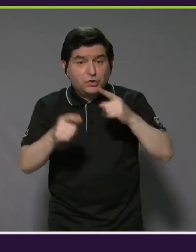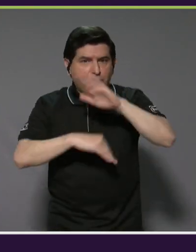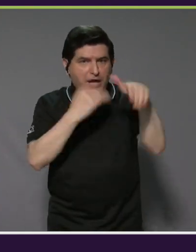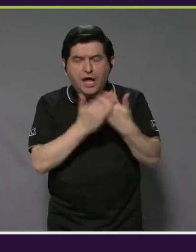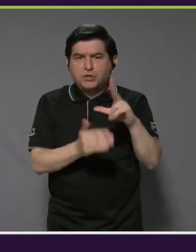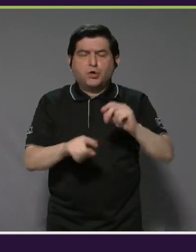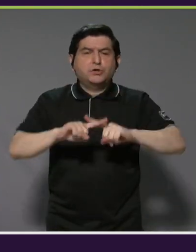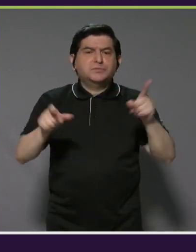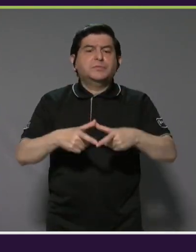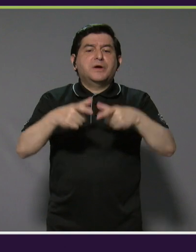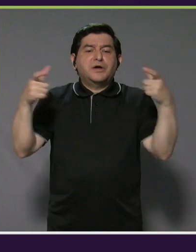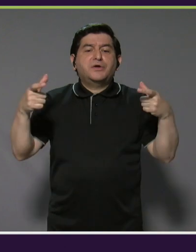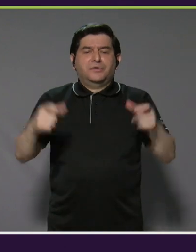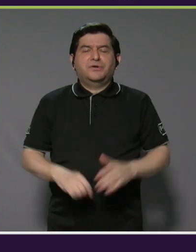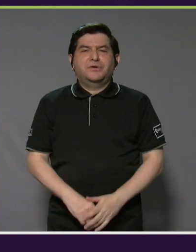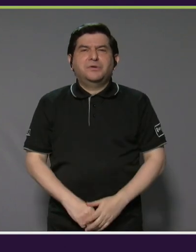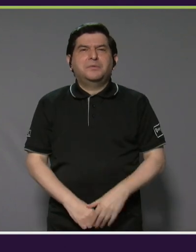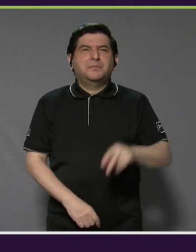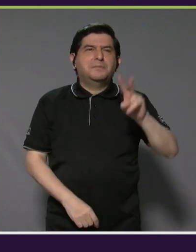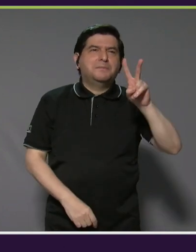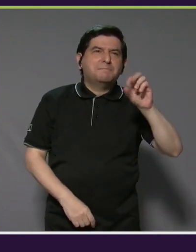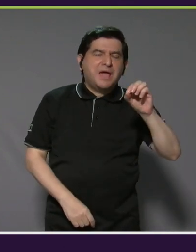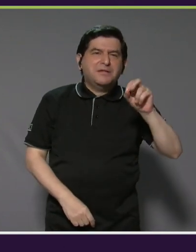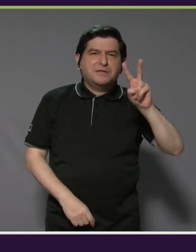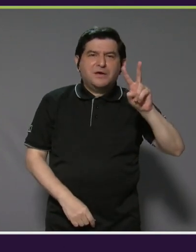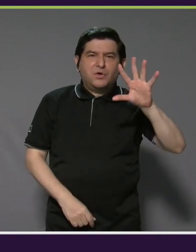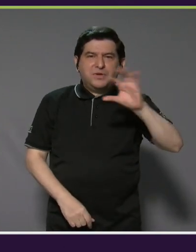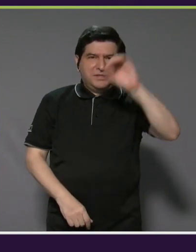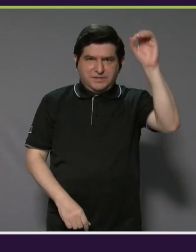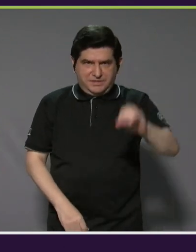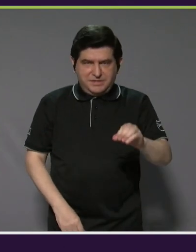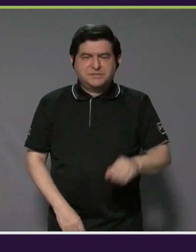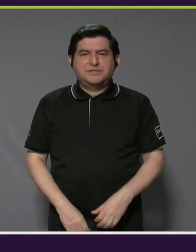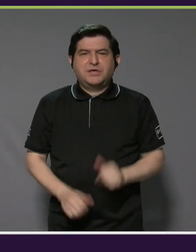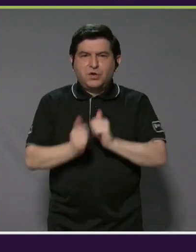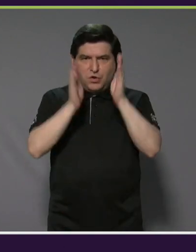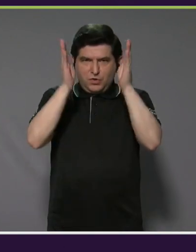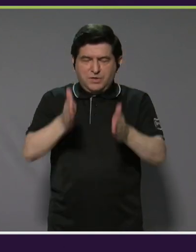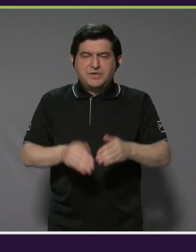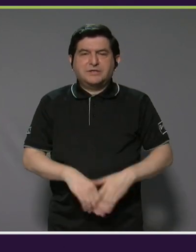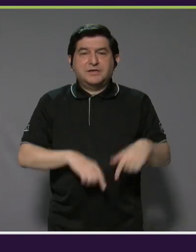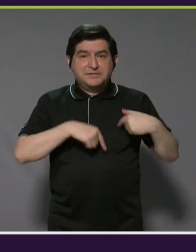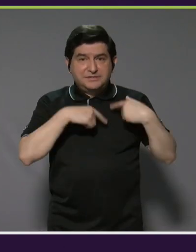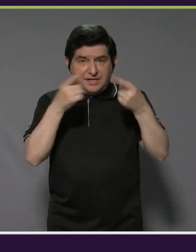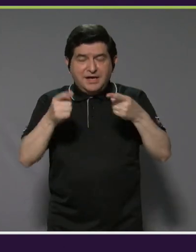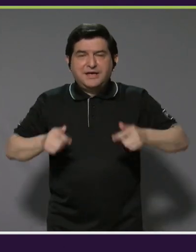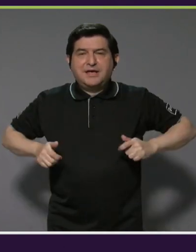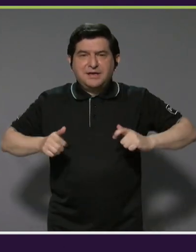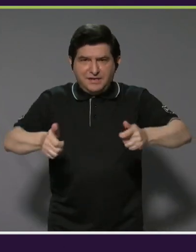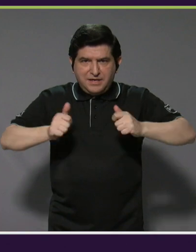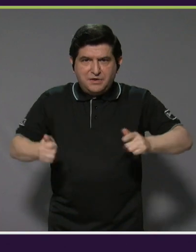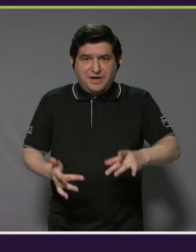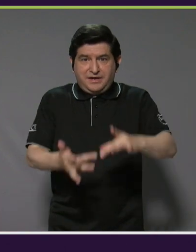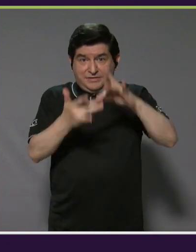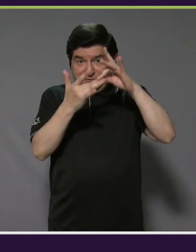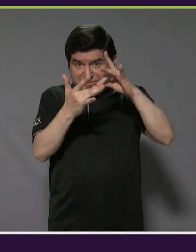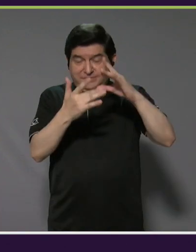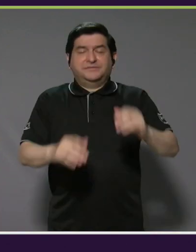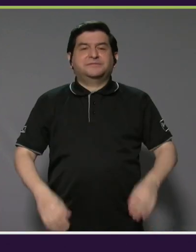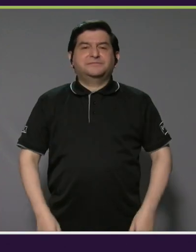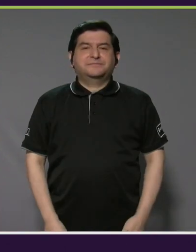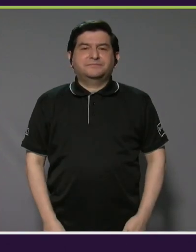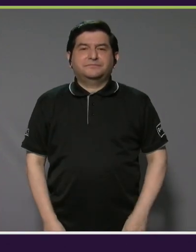todos, pero la mayoría, como un 20 o 25% de los atletas hay que moverlos en sillas de ruedas anfibias.